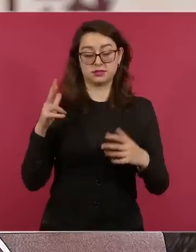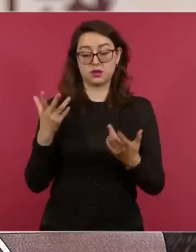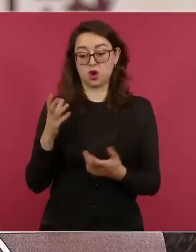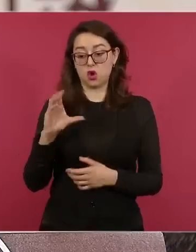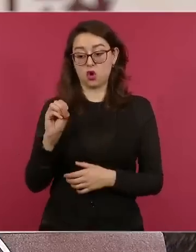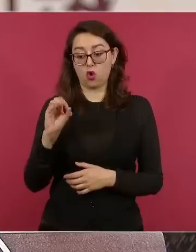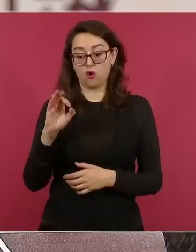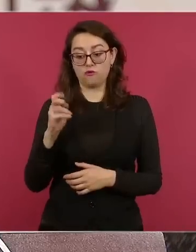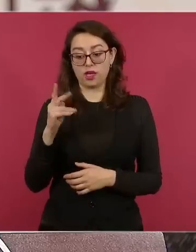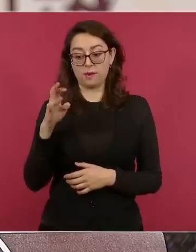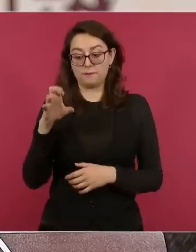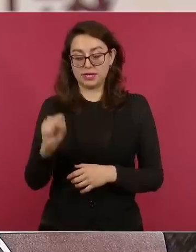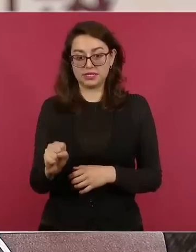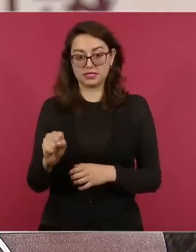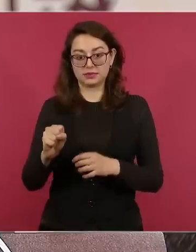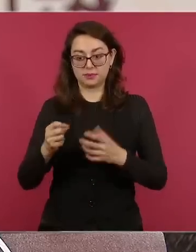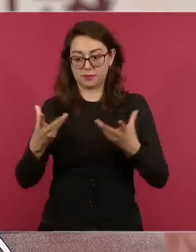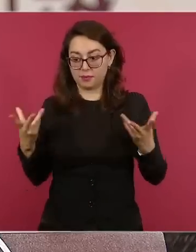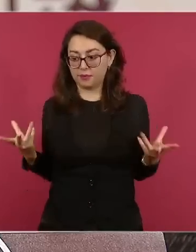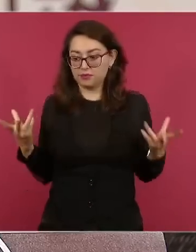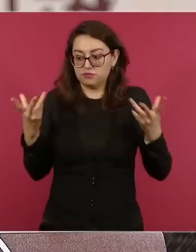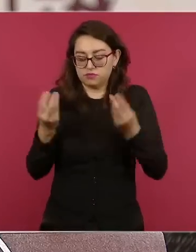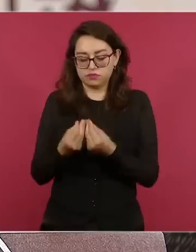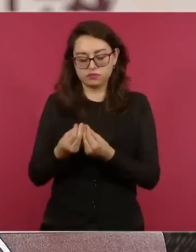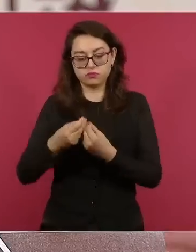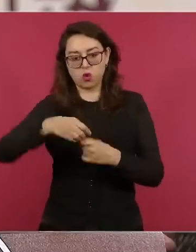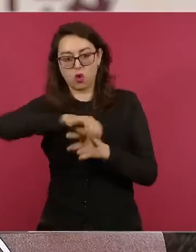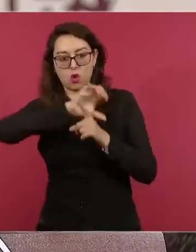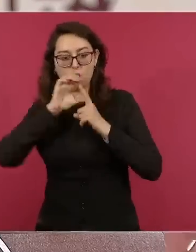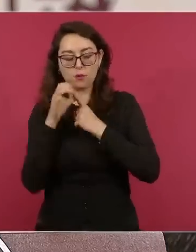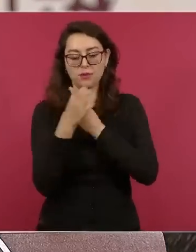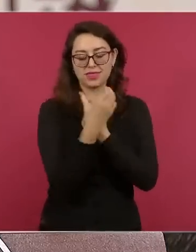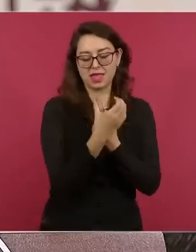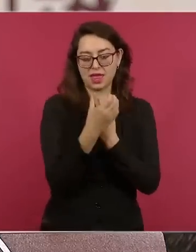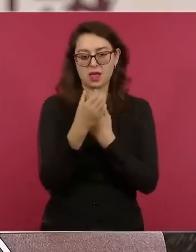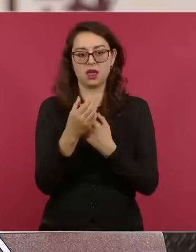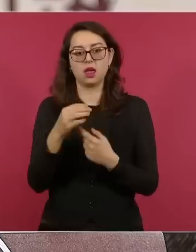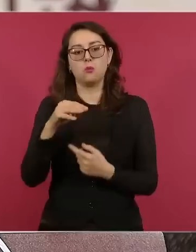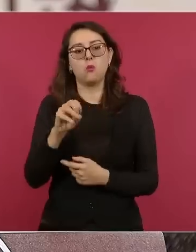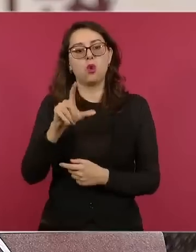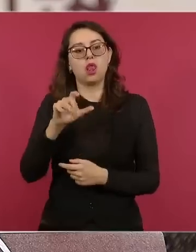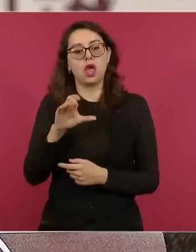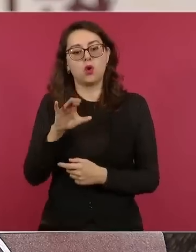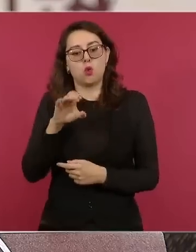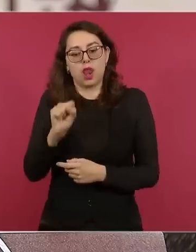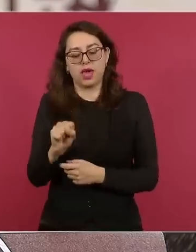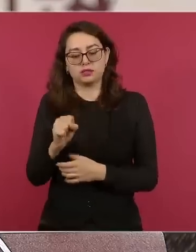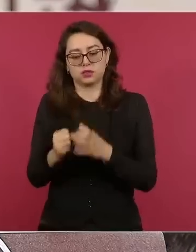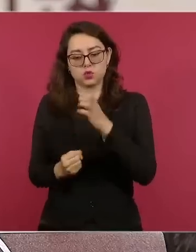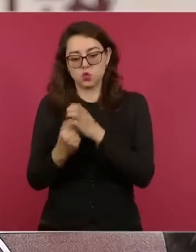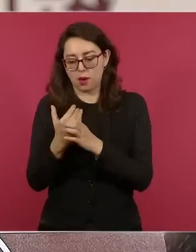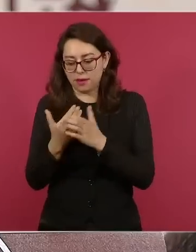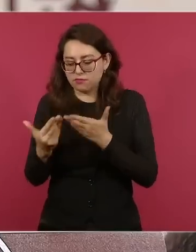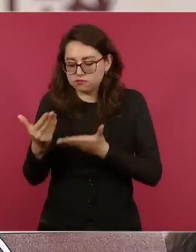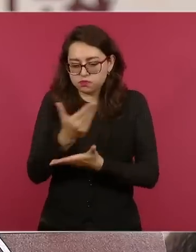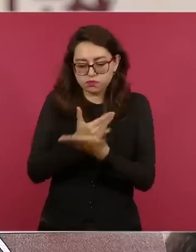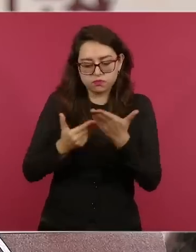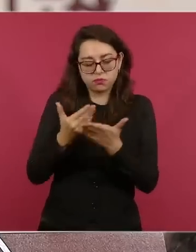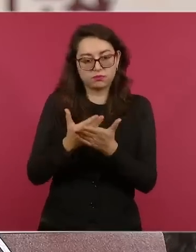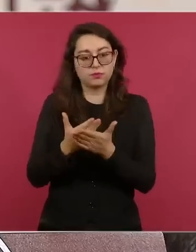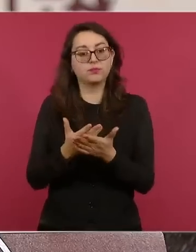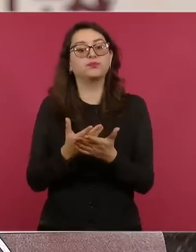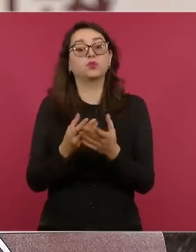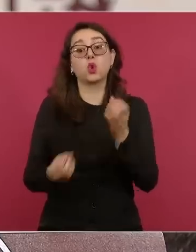COFEPRIS, donde el Comité de Moleculas Nuevas discutió los expedientes que presentaron, tanto Moderna,